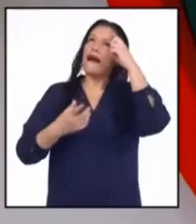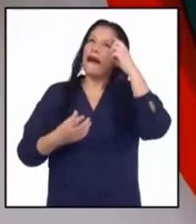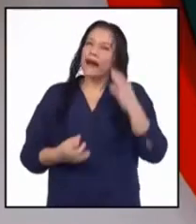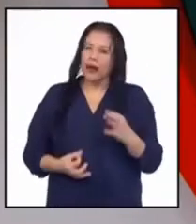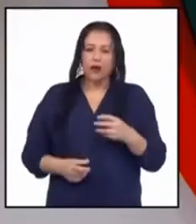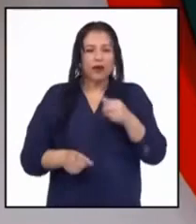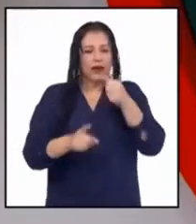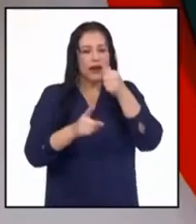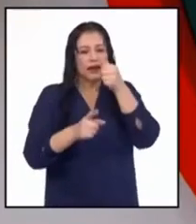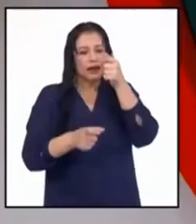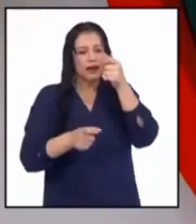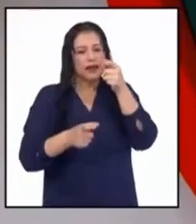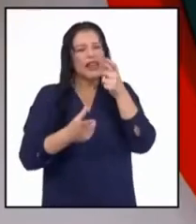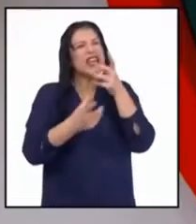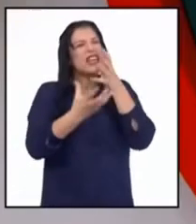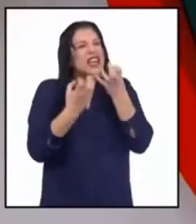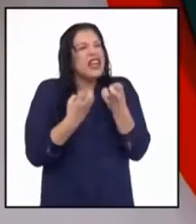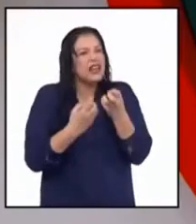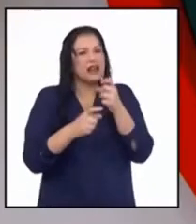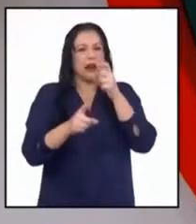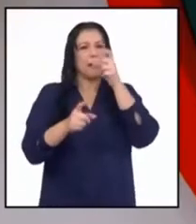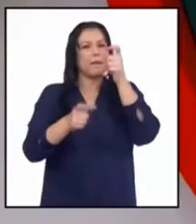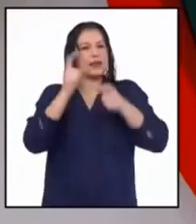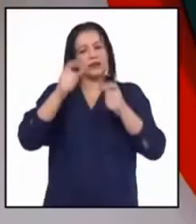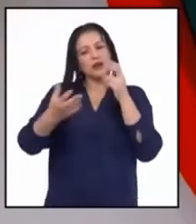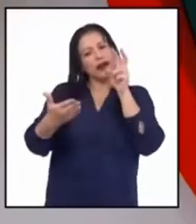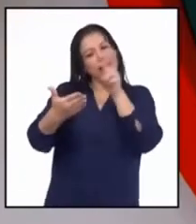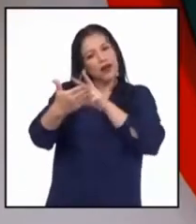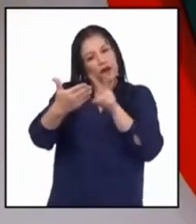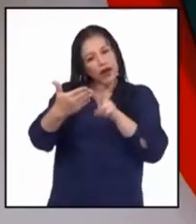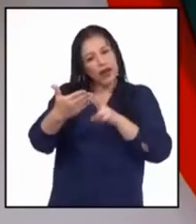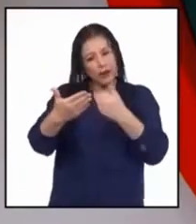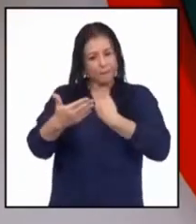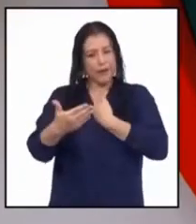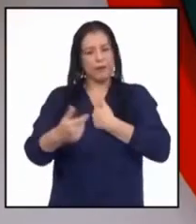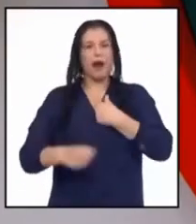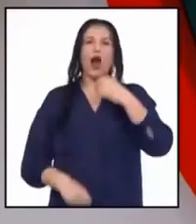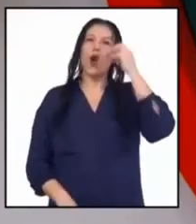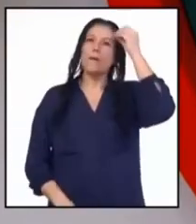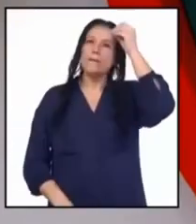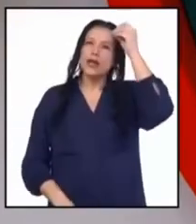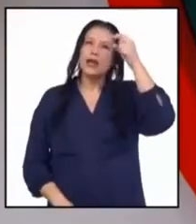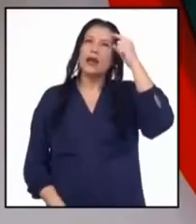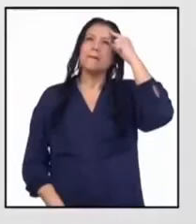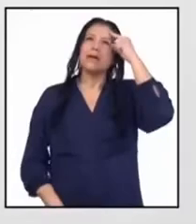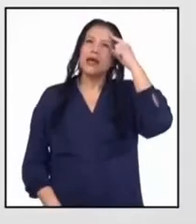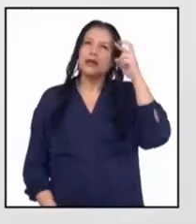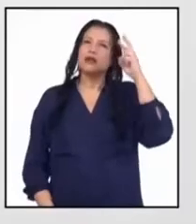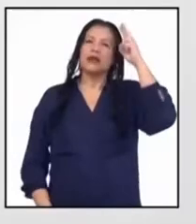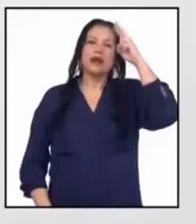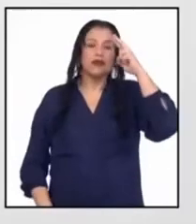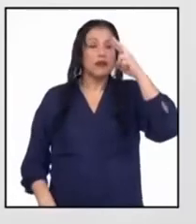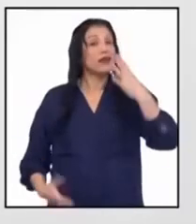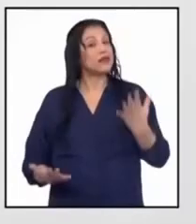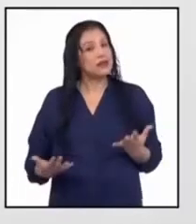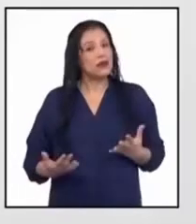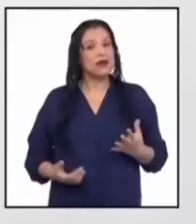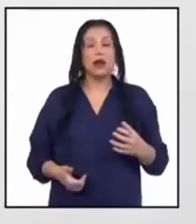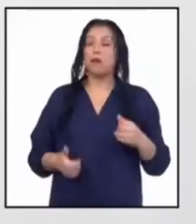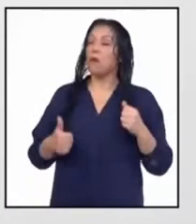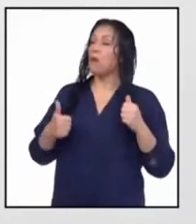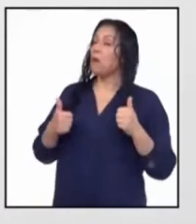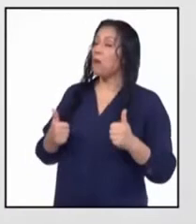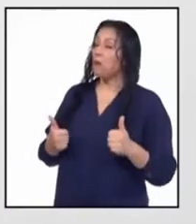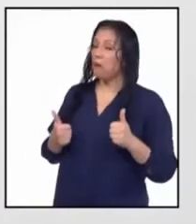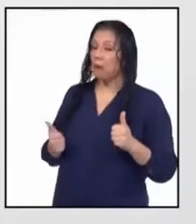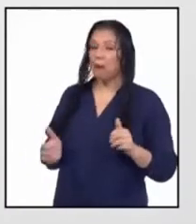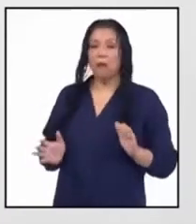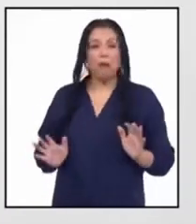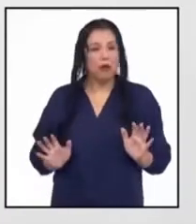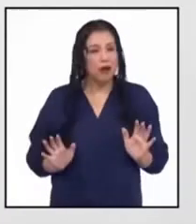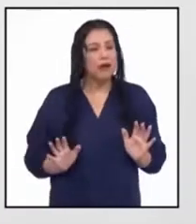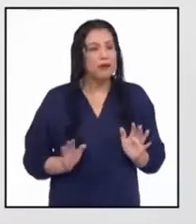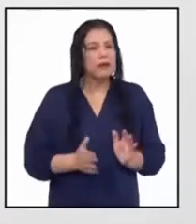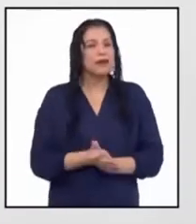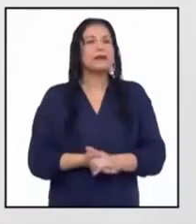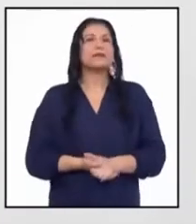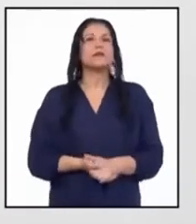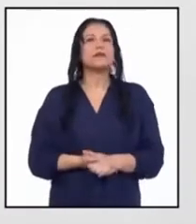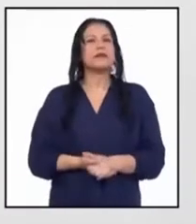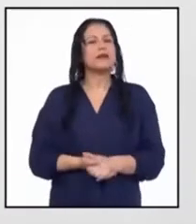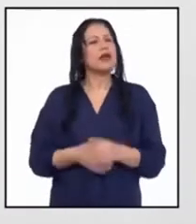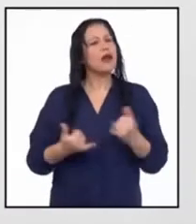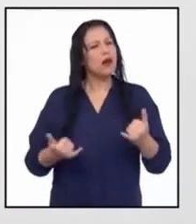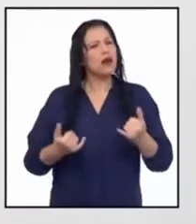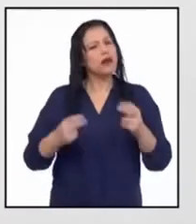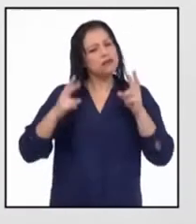para que el lector se haga preguntas y se cuestione cosas, tal como nosotros lo hemos hecho ahora. Muy bien, Junior. Y según